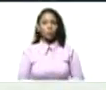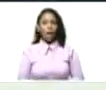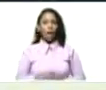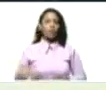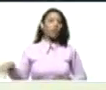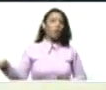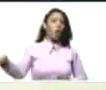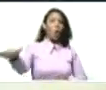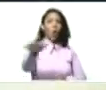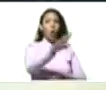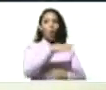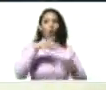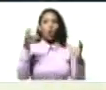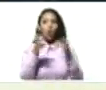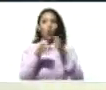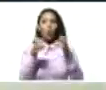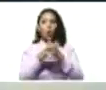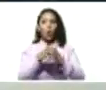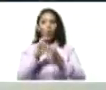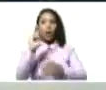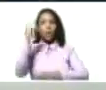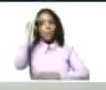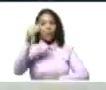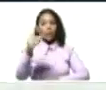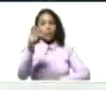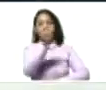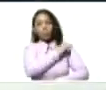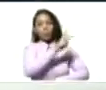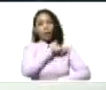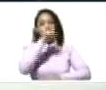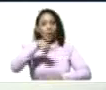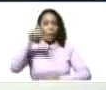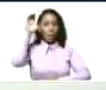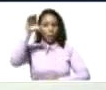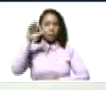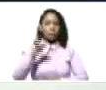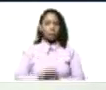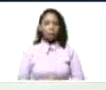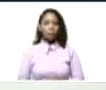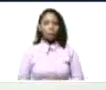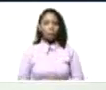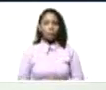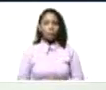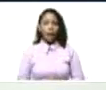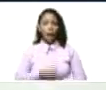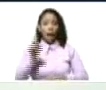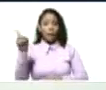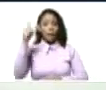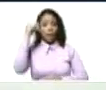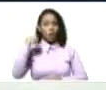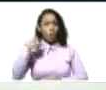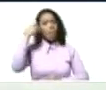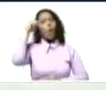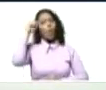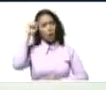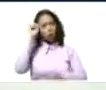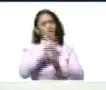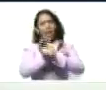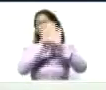todo el cuerpo de generales y almirantes del país. A mí, aquel día lo recuerdo clarito.